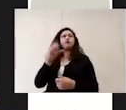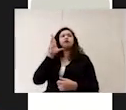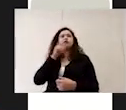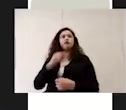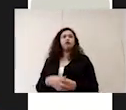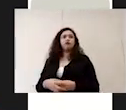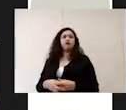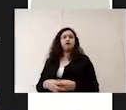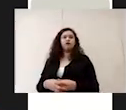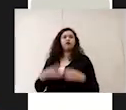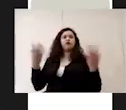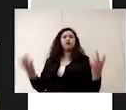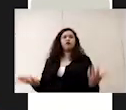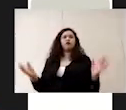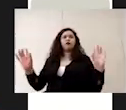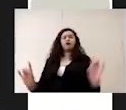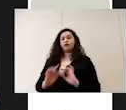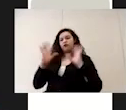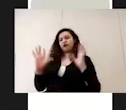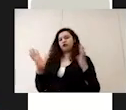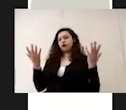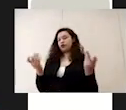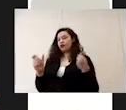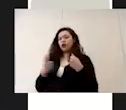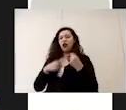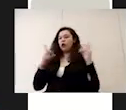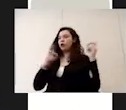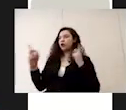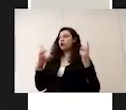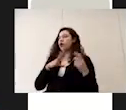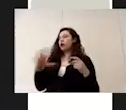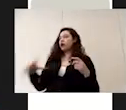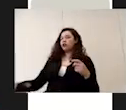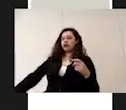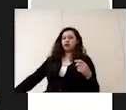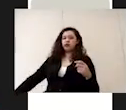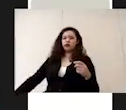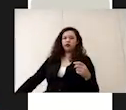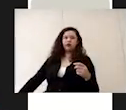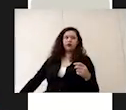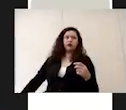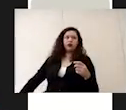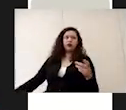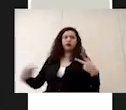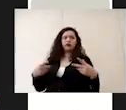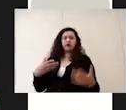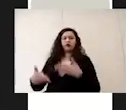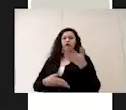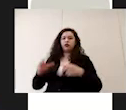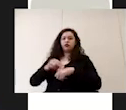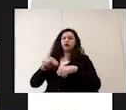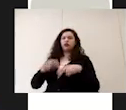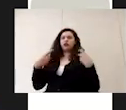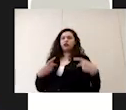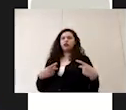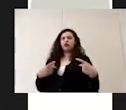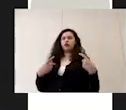en el caso de que se presente algún caso sospechoso el personal de servicio médico es quien debe dar